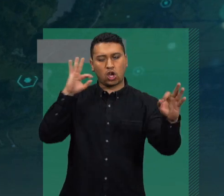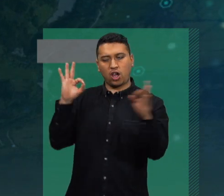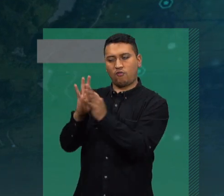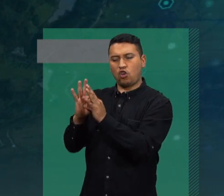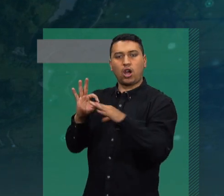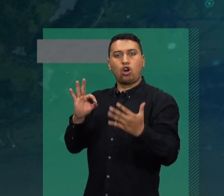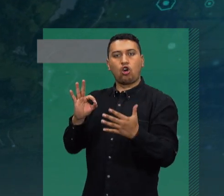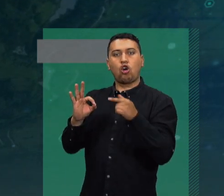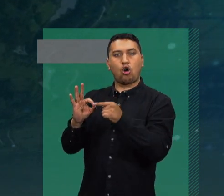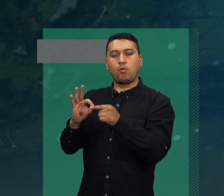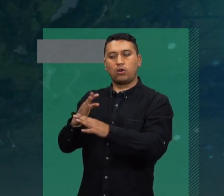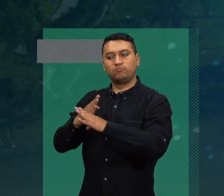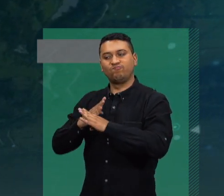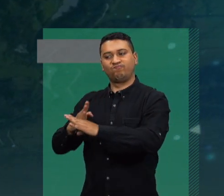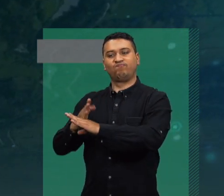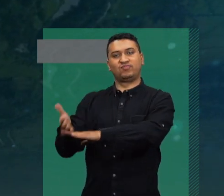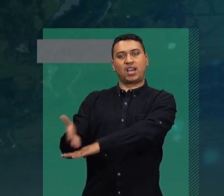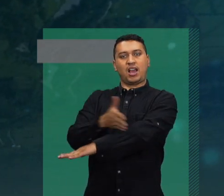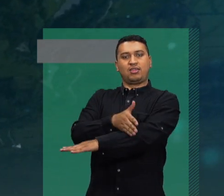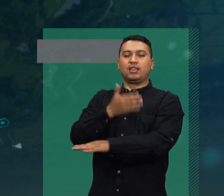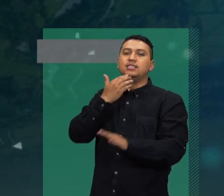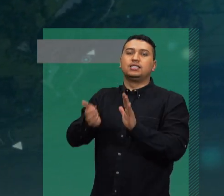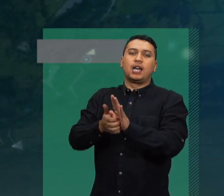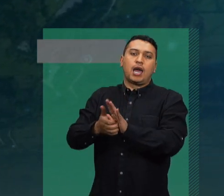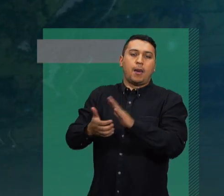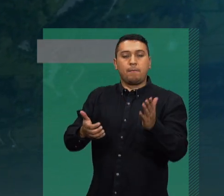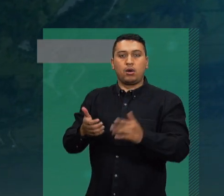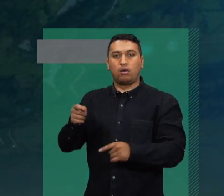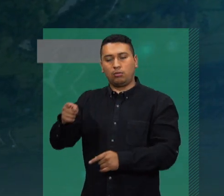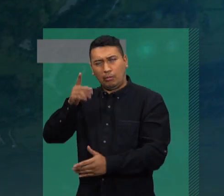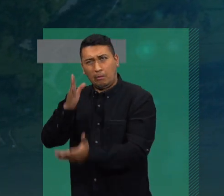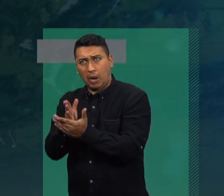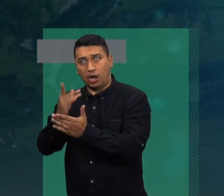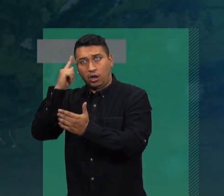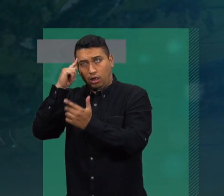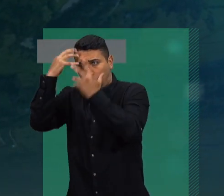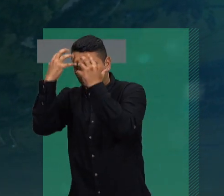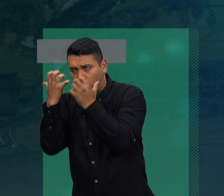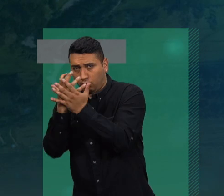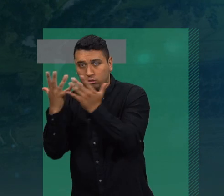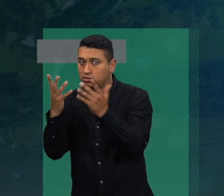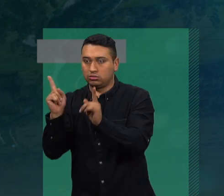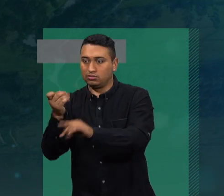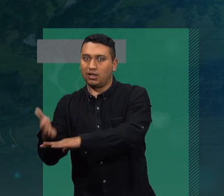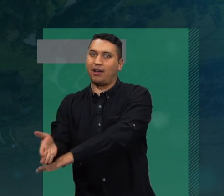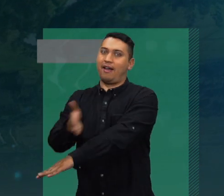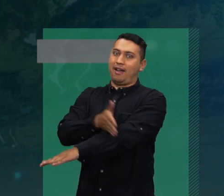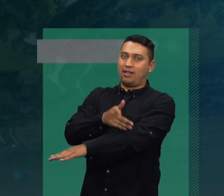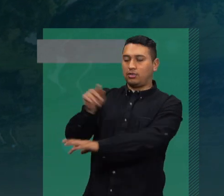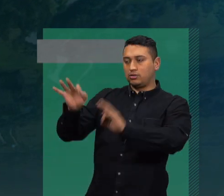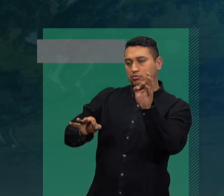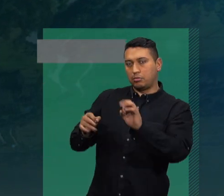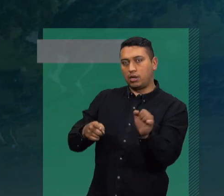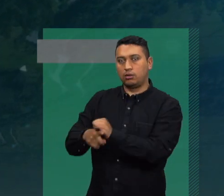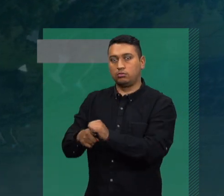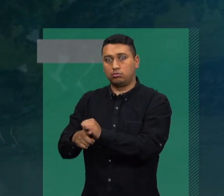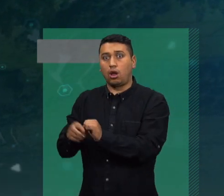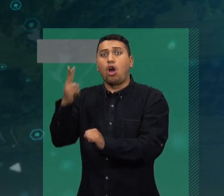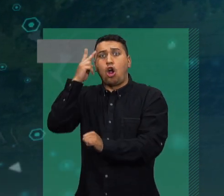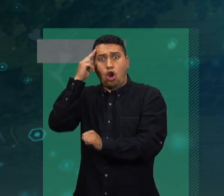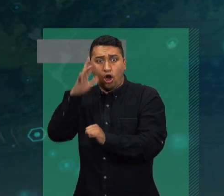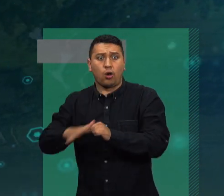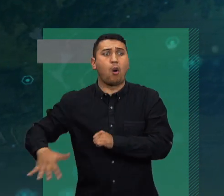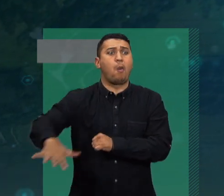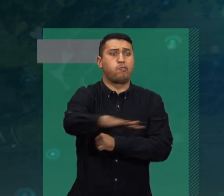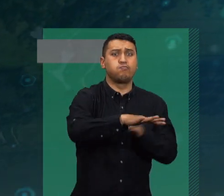este tipo de trastornos, por ejemplo. Y pues muchos colombianos, por supuesto, se enfrentan a dificultades en el